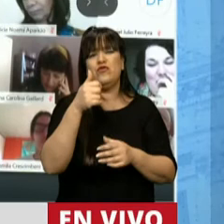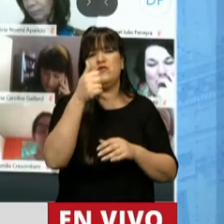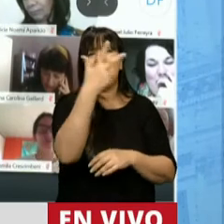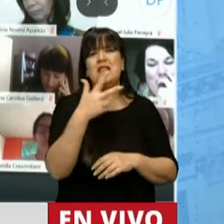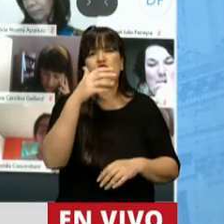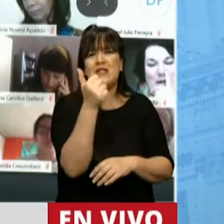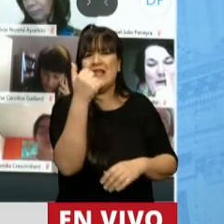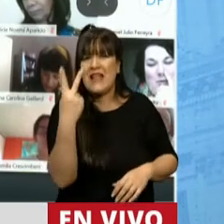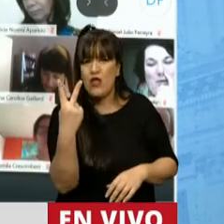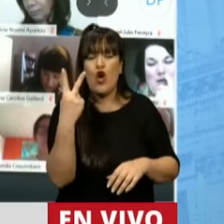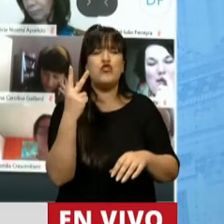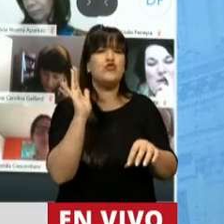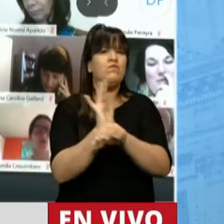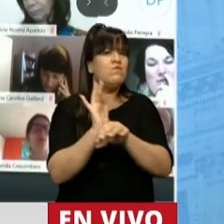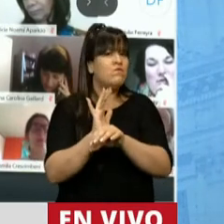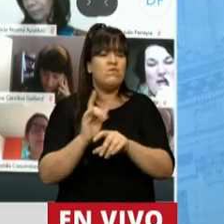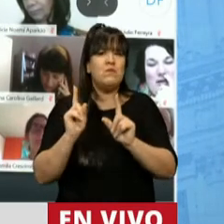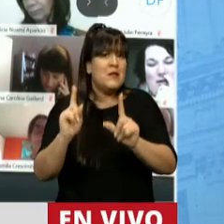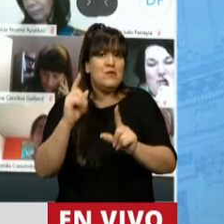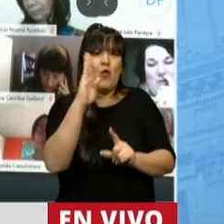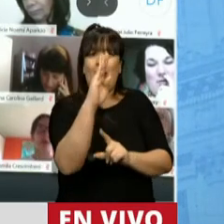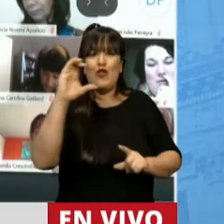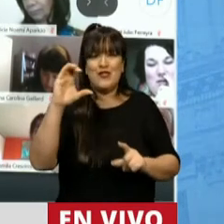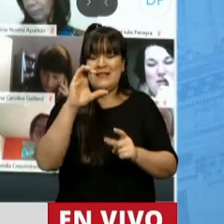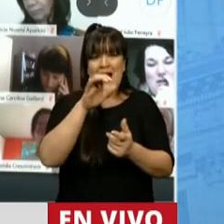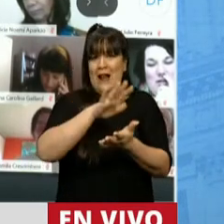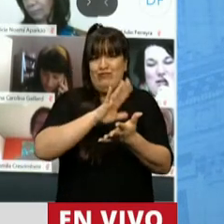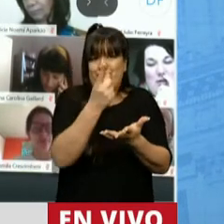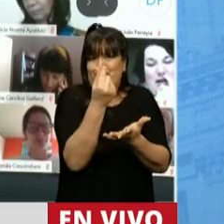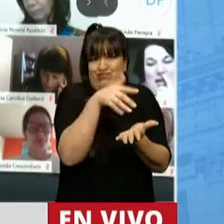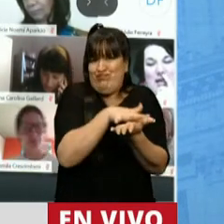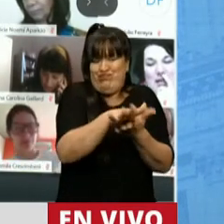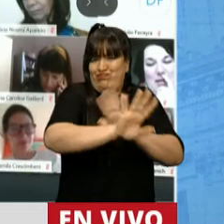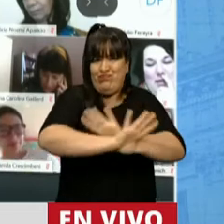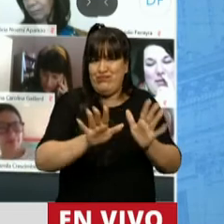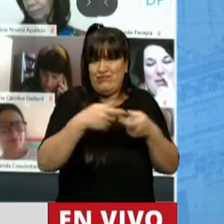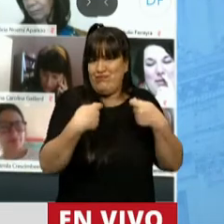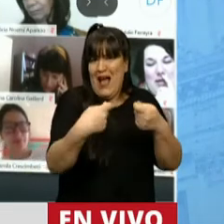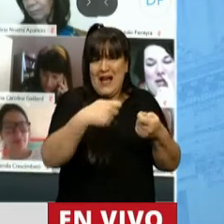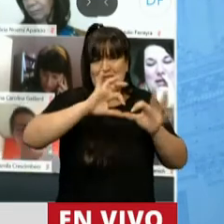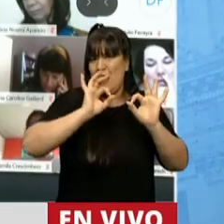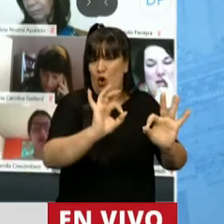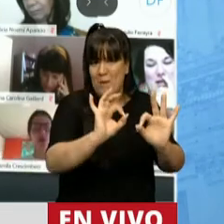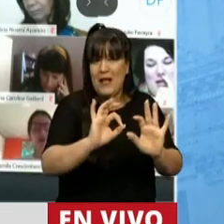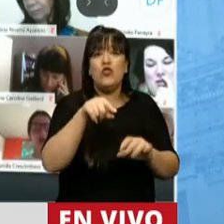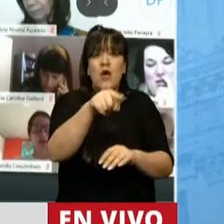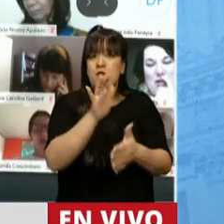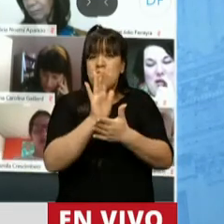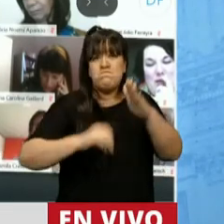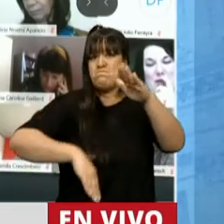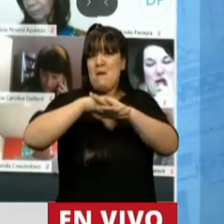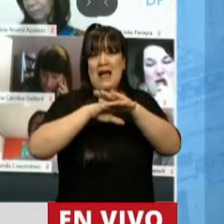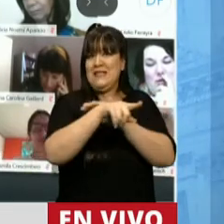equivale al total de las utilidades del Banco Central en 2019, por lo que se constituye como el máximo a